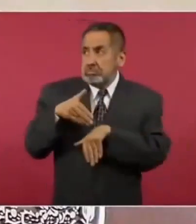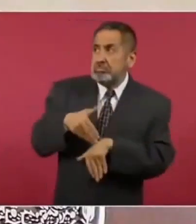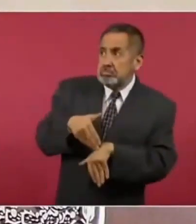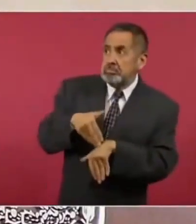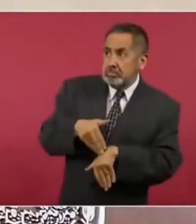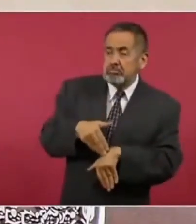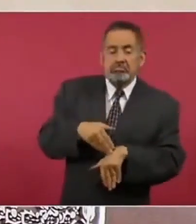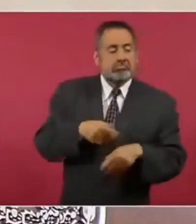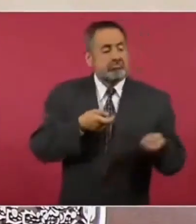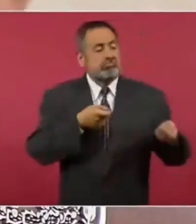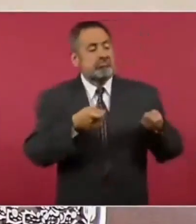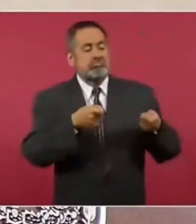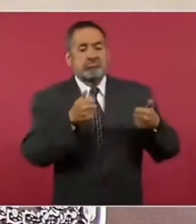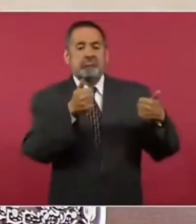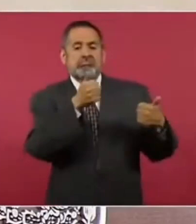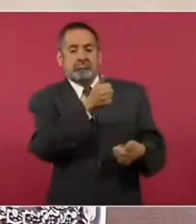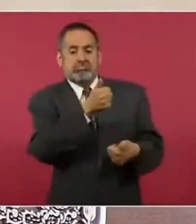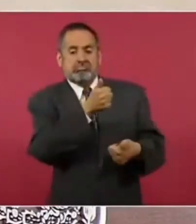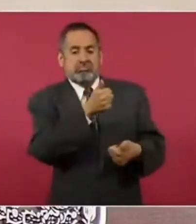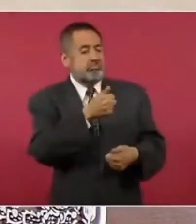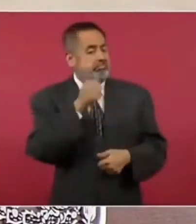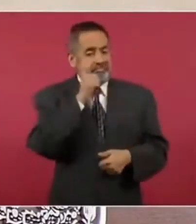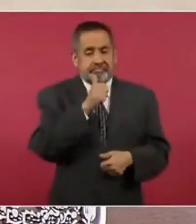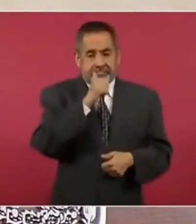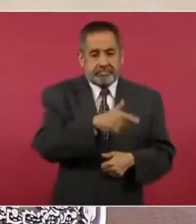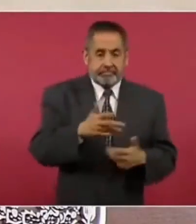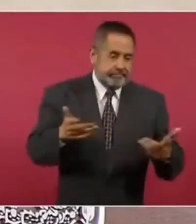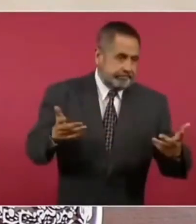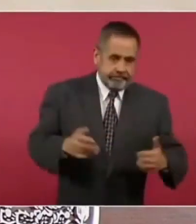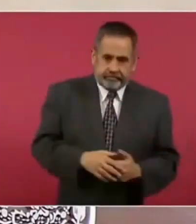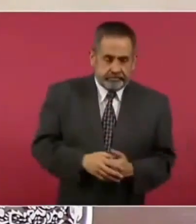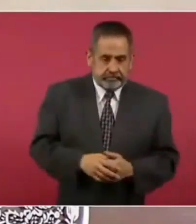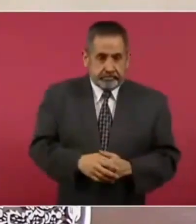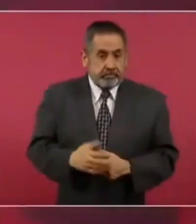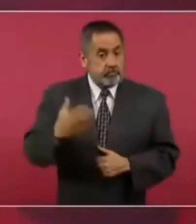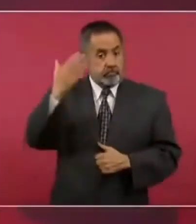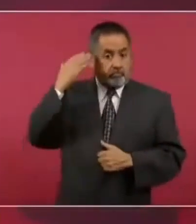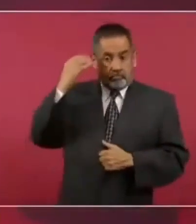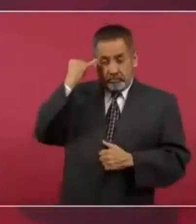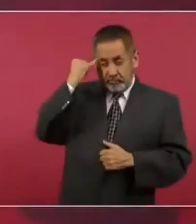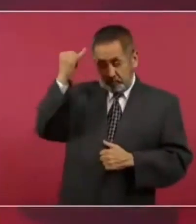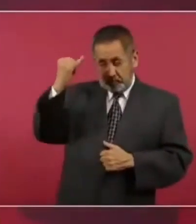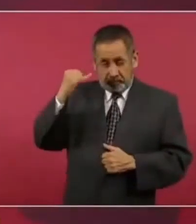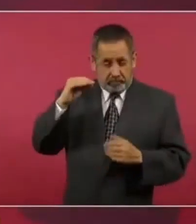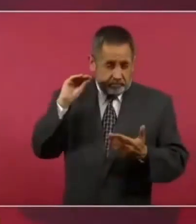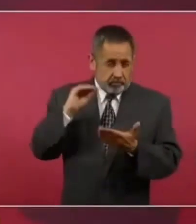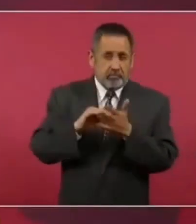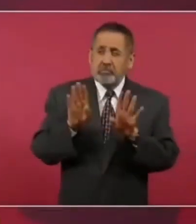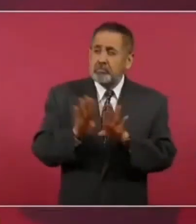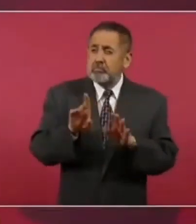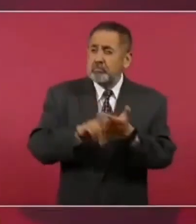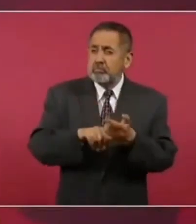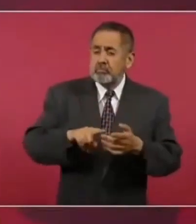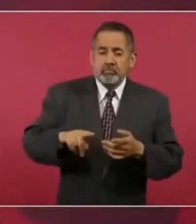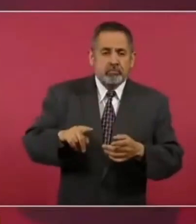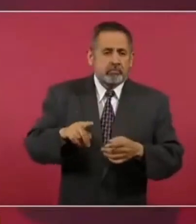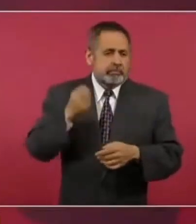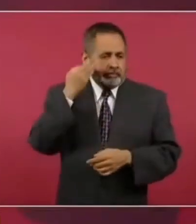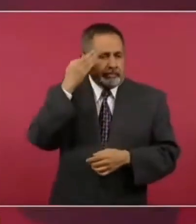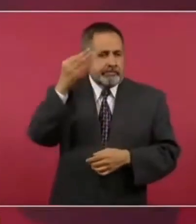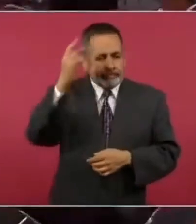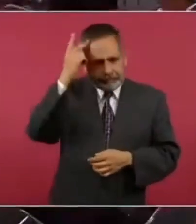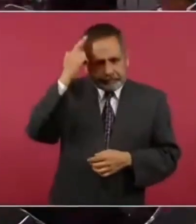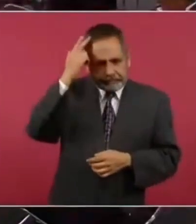cuando se diseña el sistema político mexicano en el porfiriato